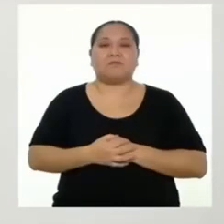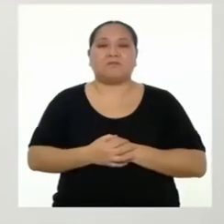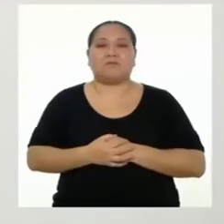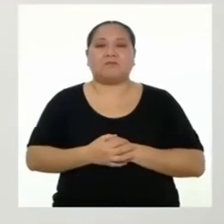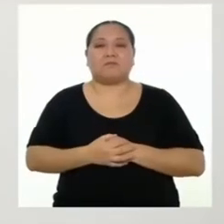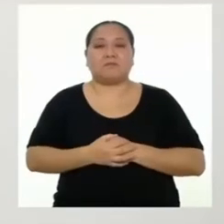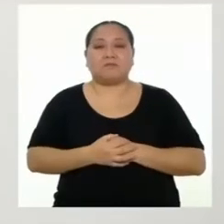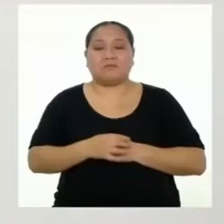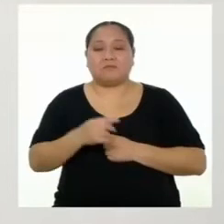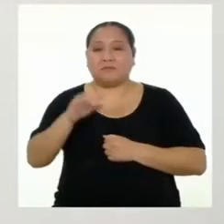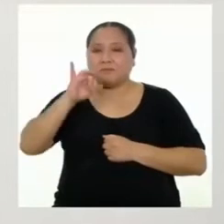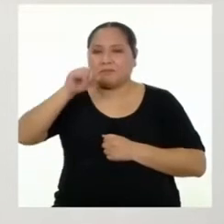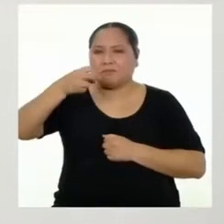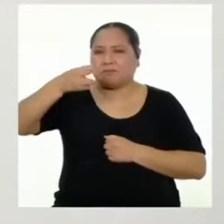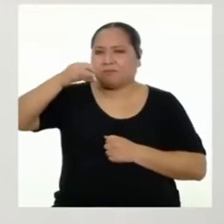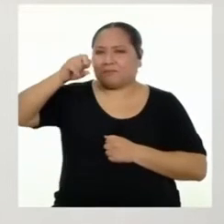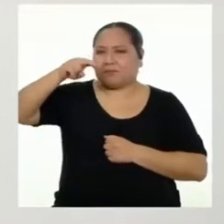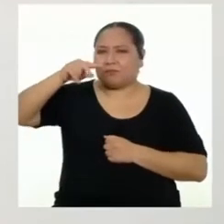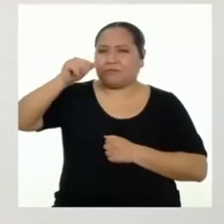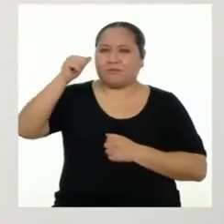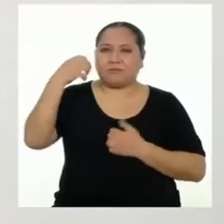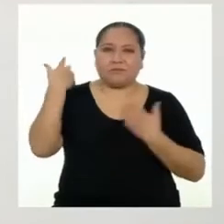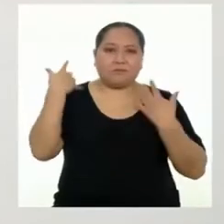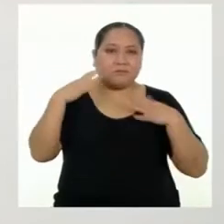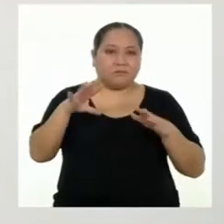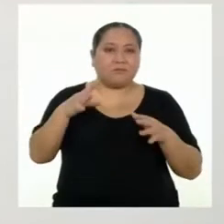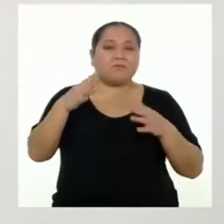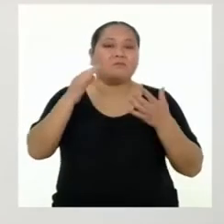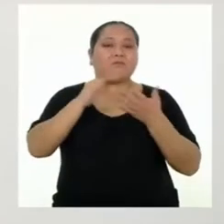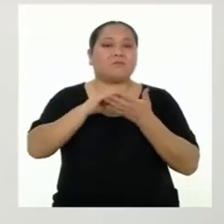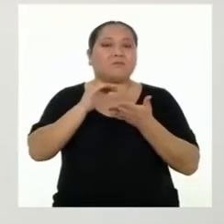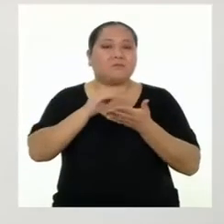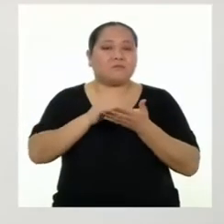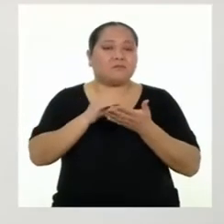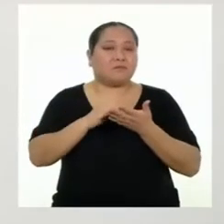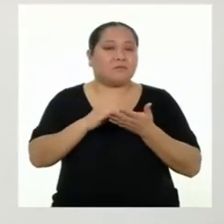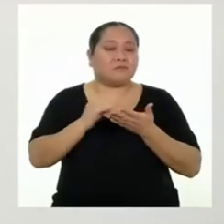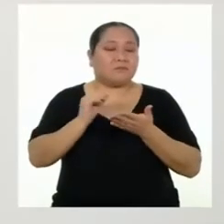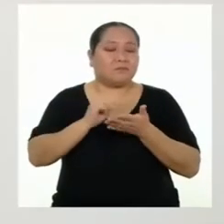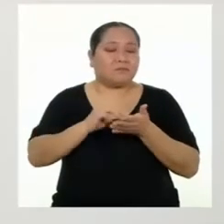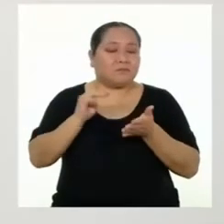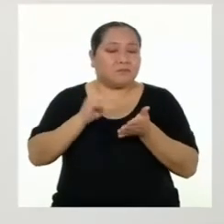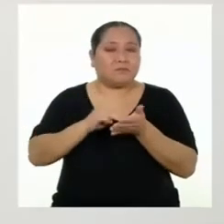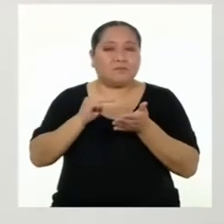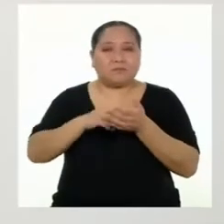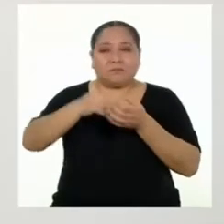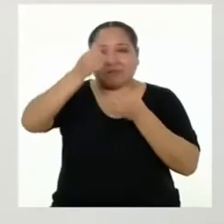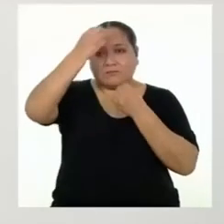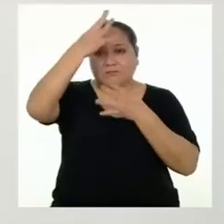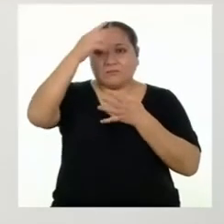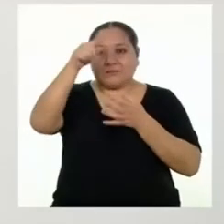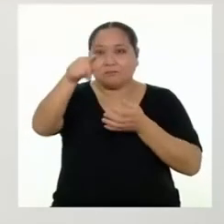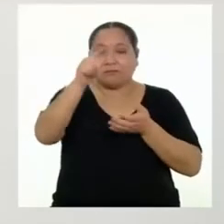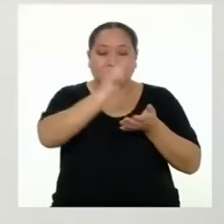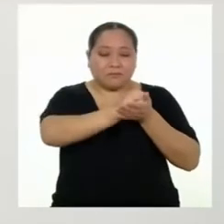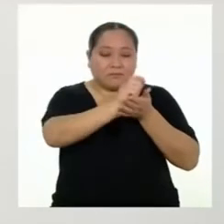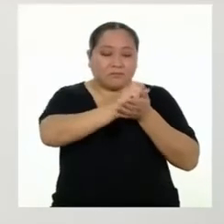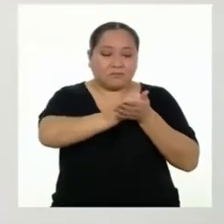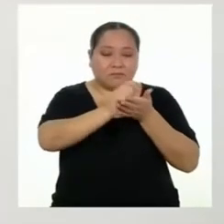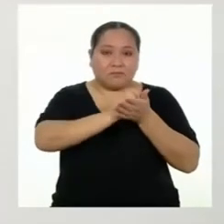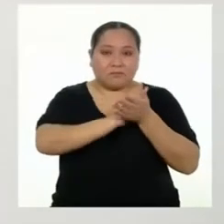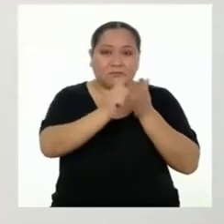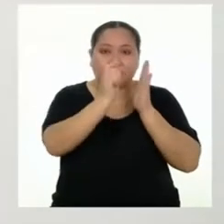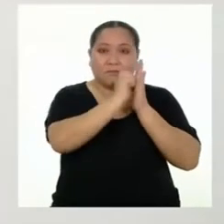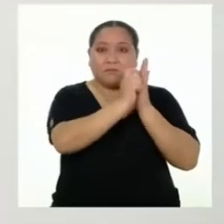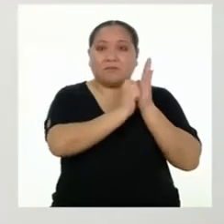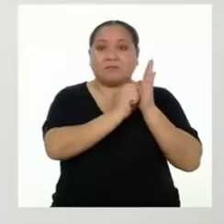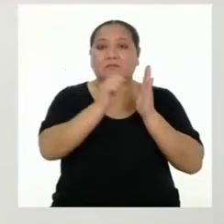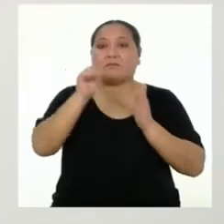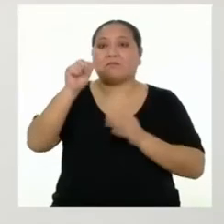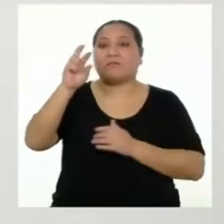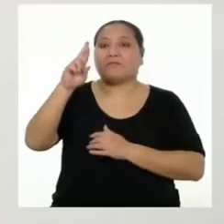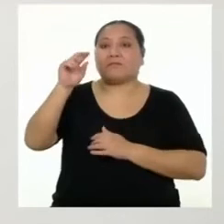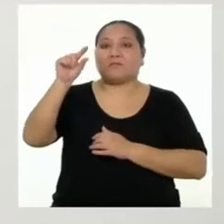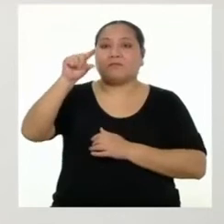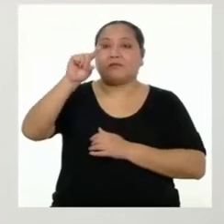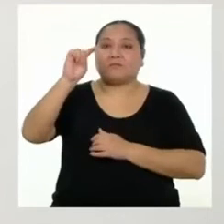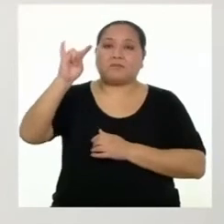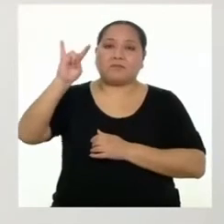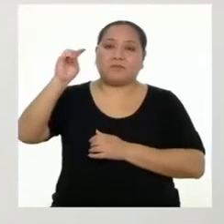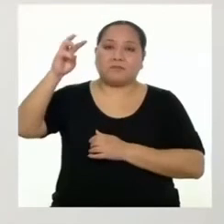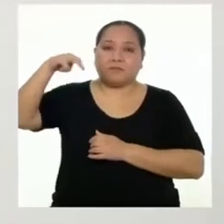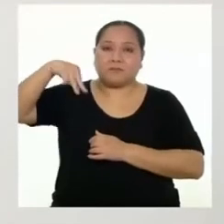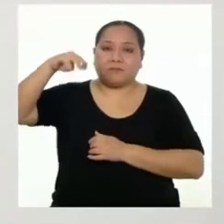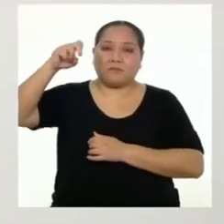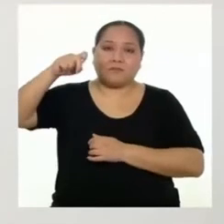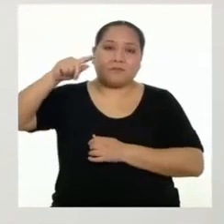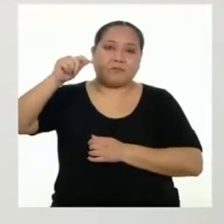también. Jonathan, ahora ya tienes más información para cuando escribas tu texto argumentativo en el que des a